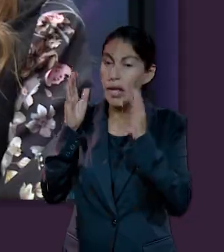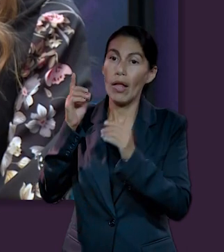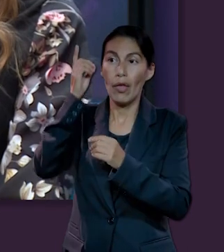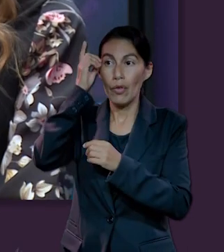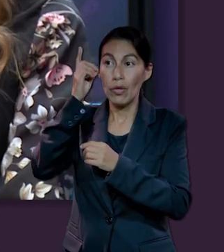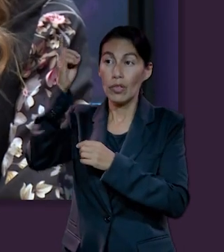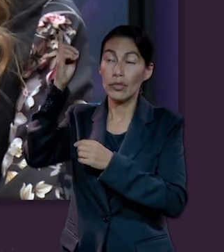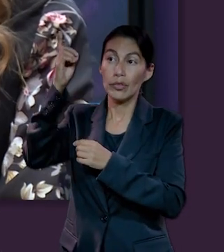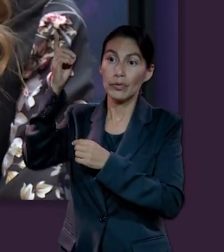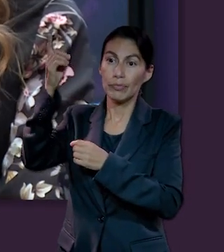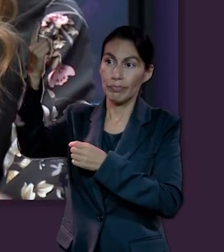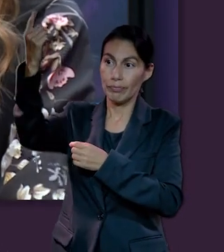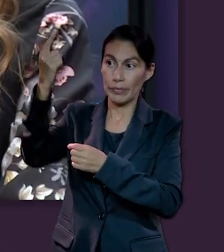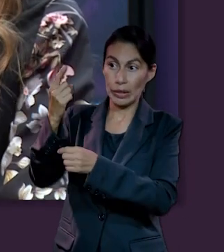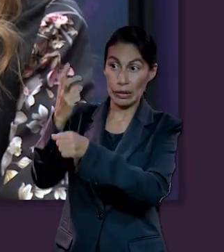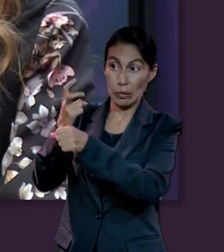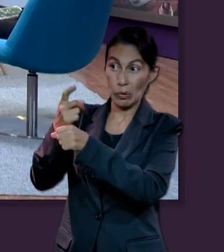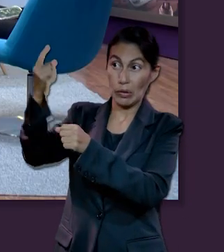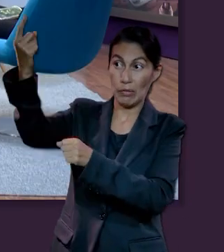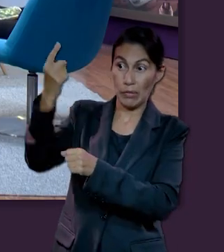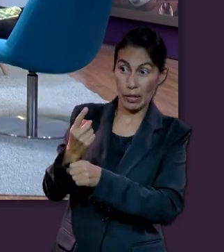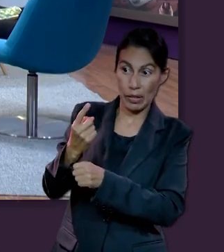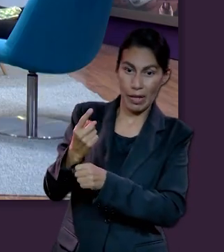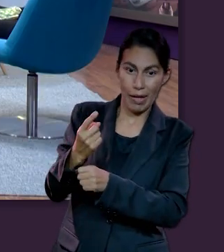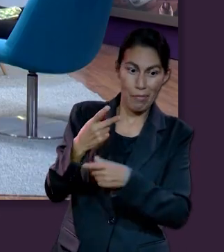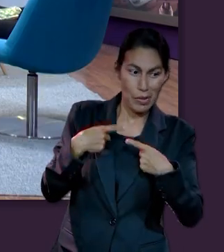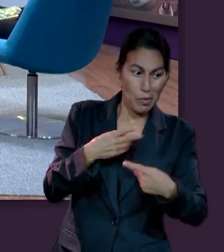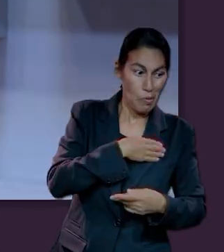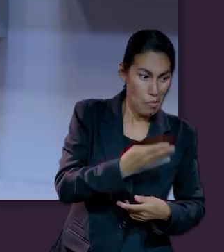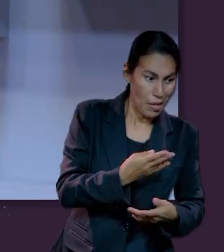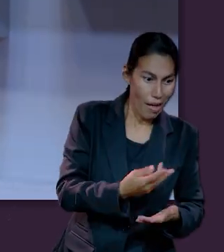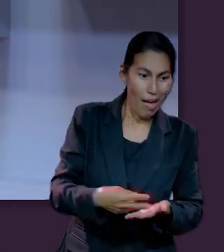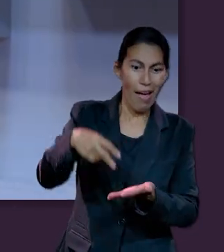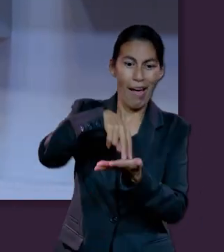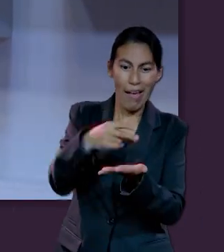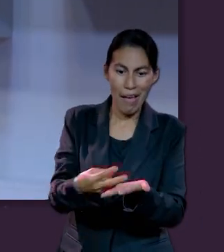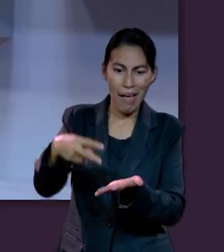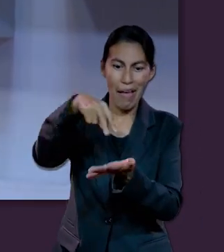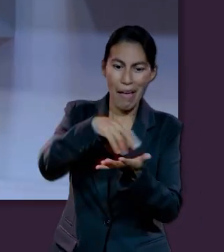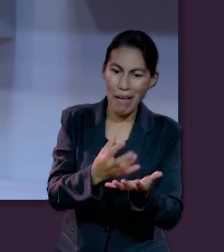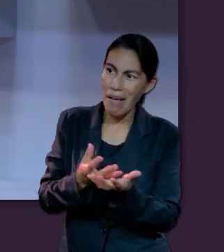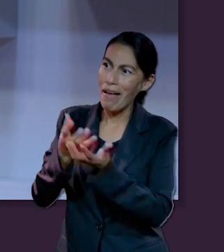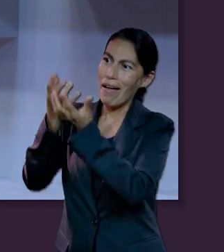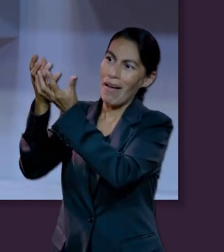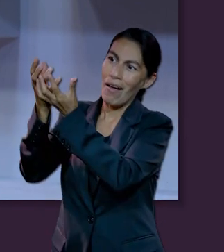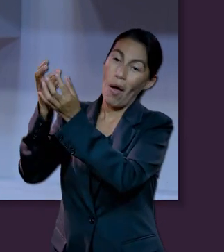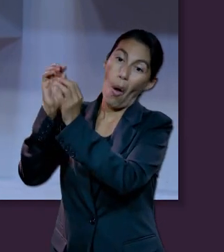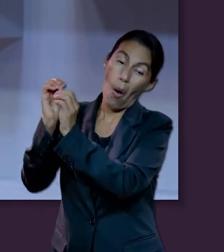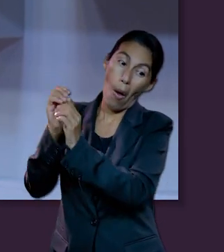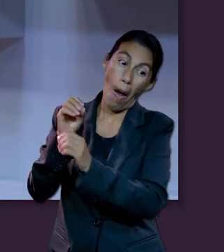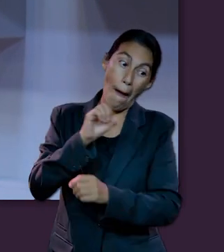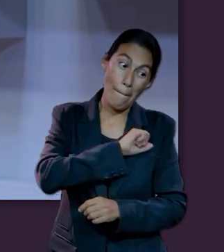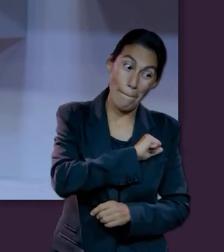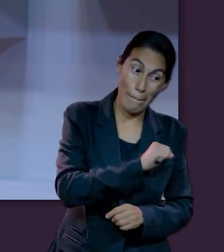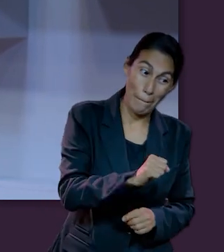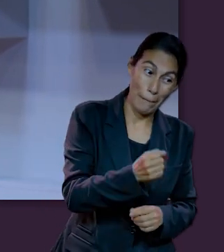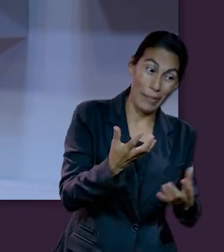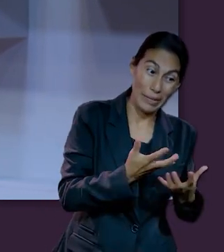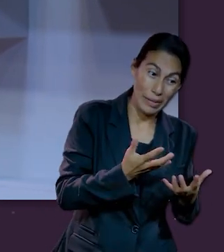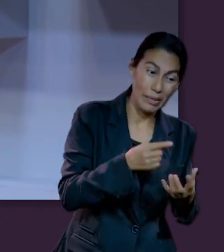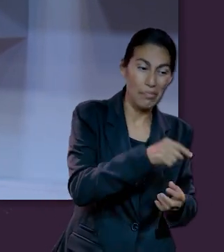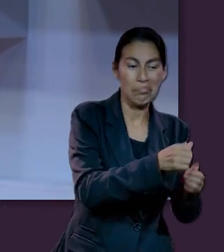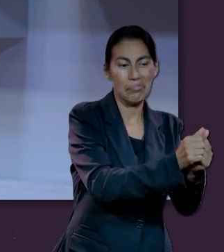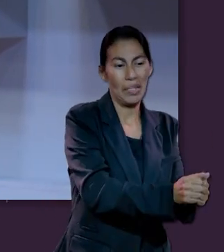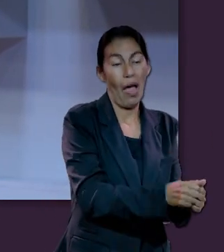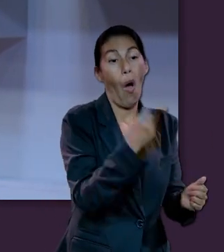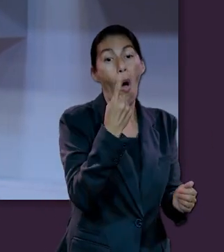Jesús o después del milenio. Y yo quiero quedarme con la esperanza. La esperanza de que vamos a tener algo